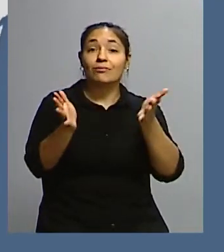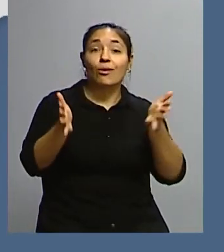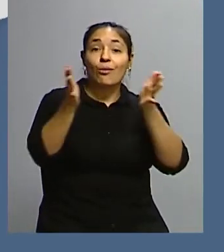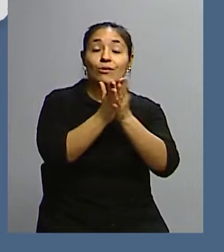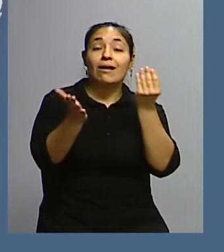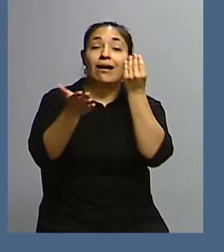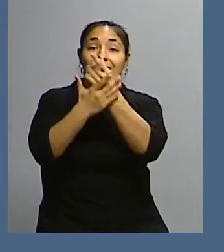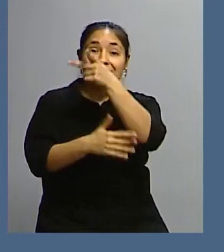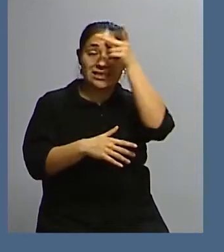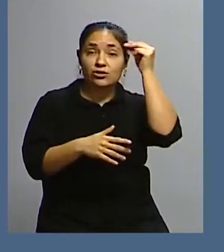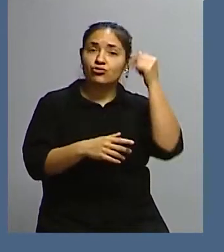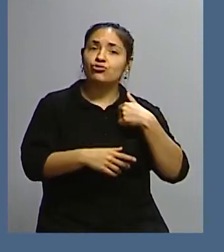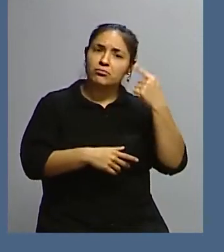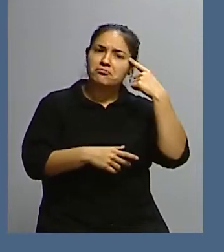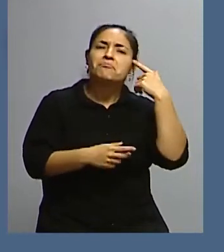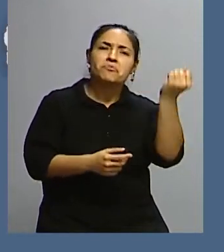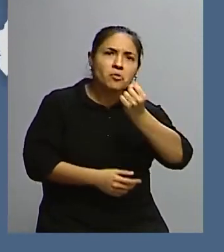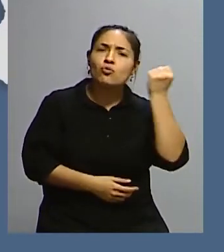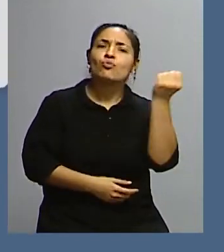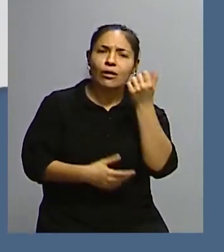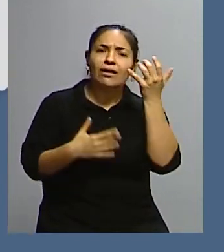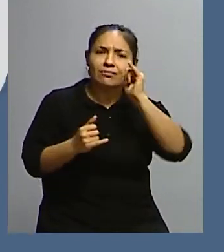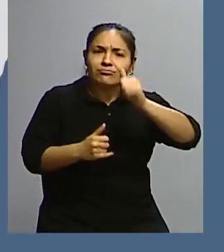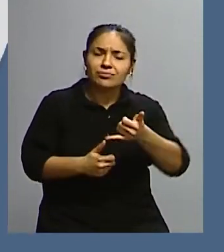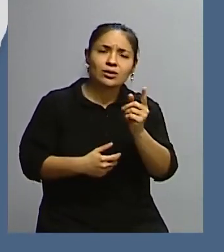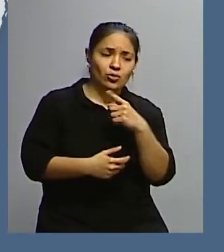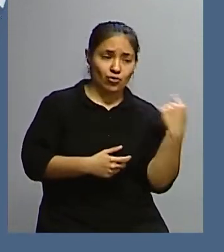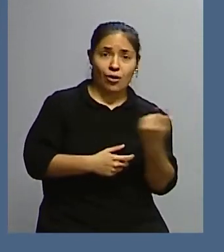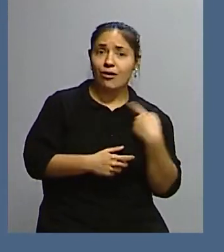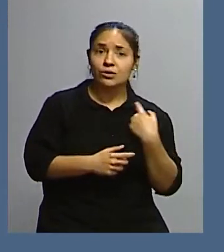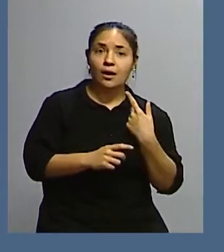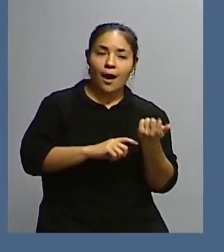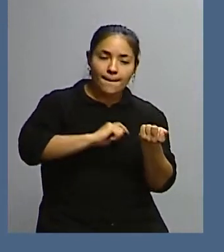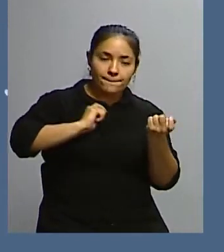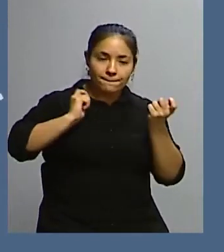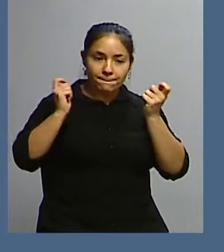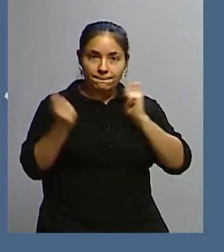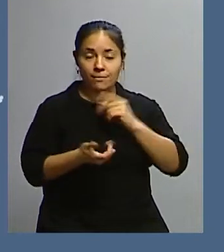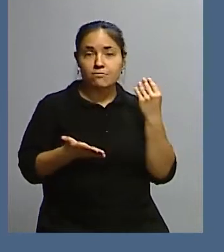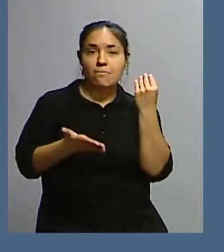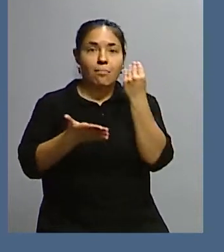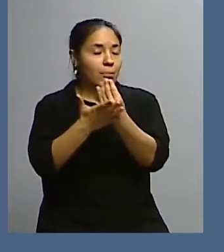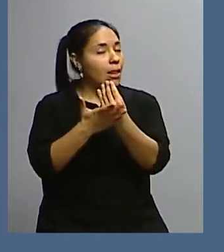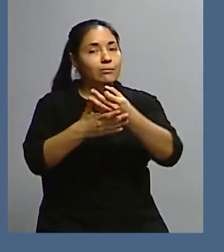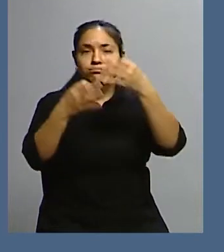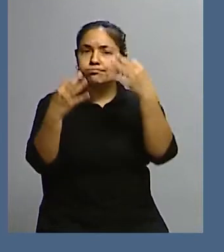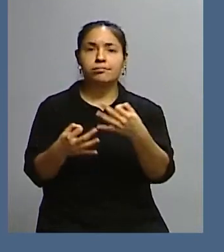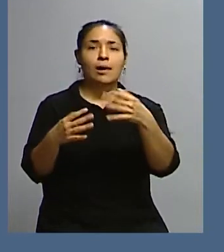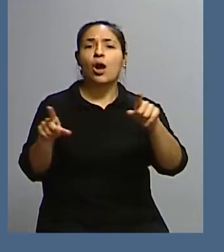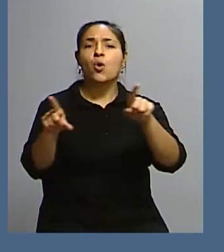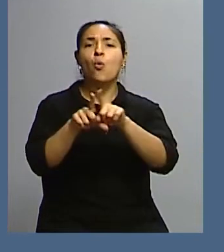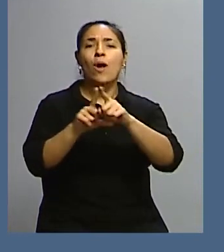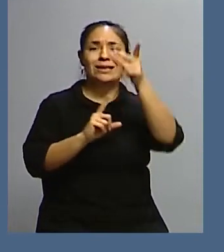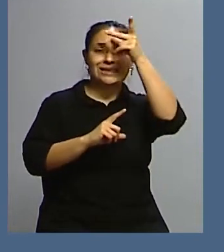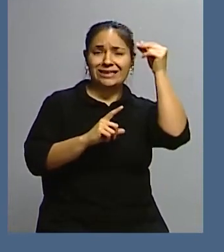yo creo que sería muy importante que nosotros nos transformáramos en miembro pleno, igual como fue el caso de